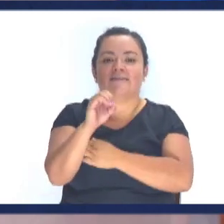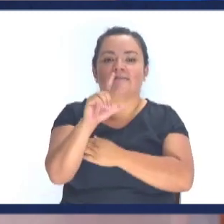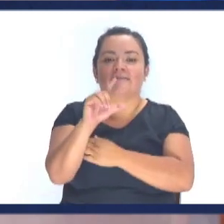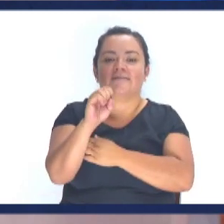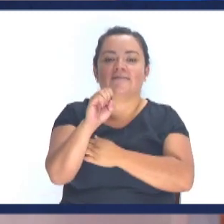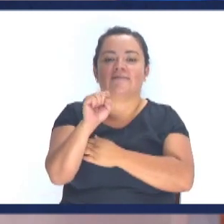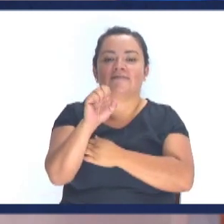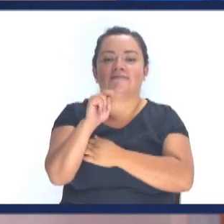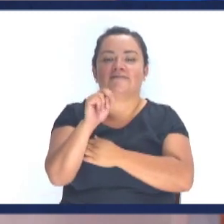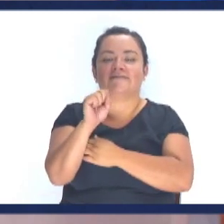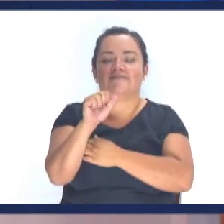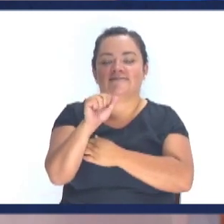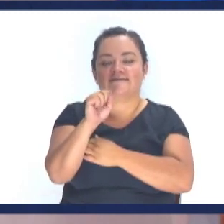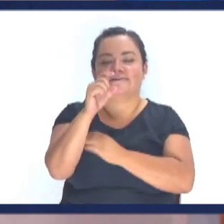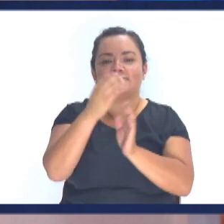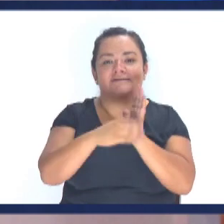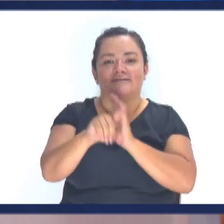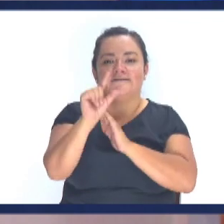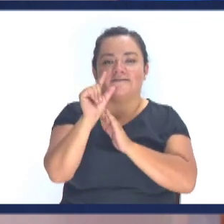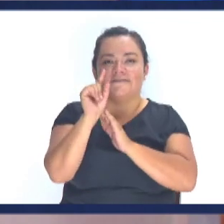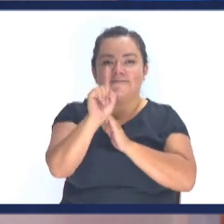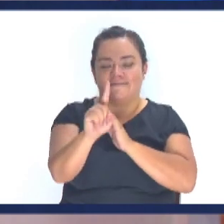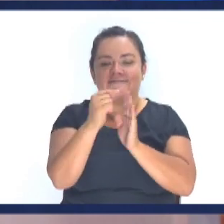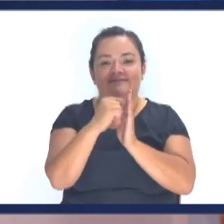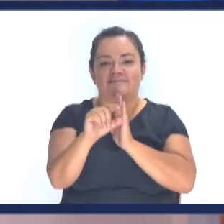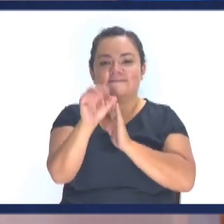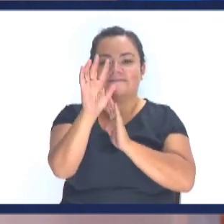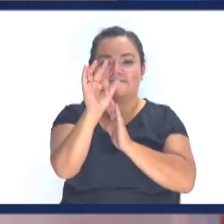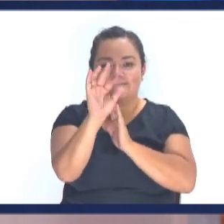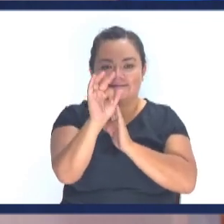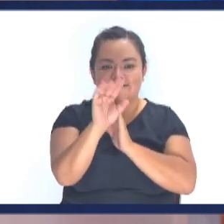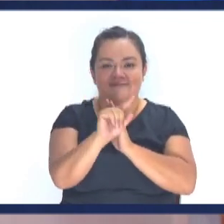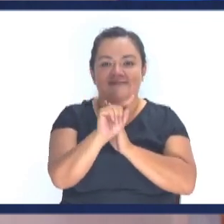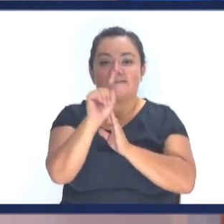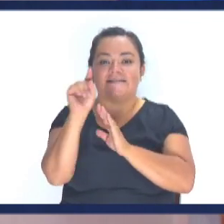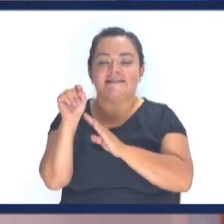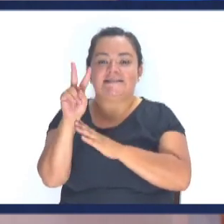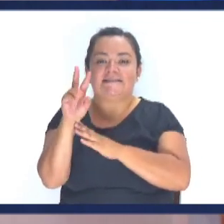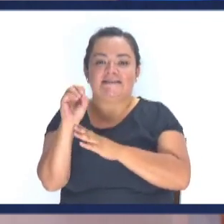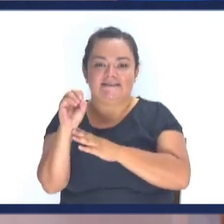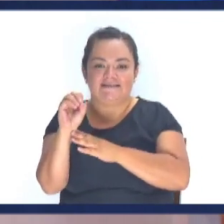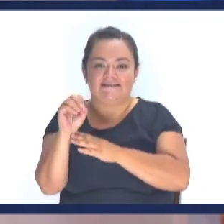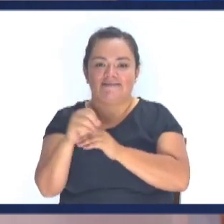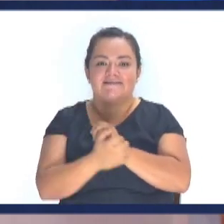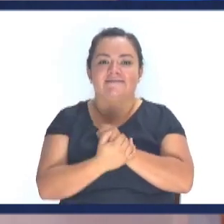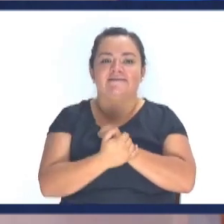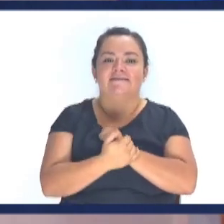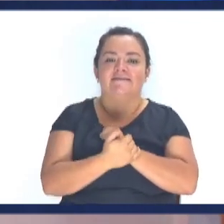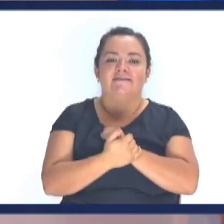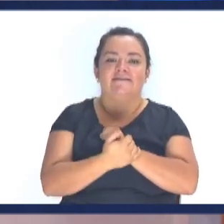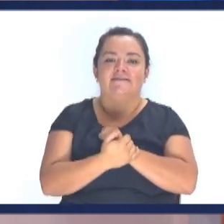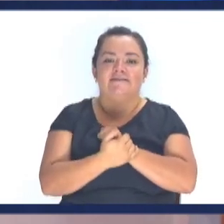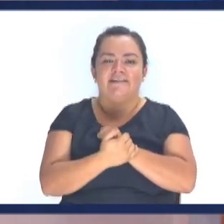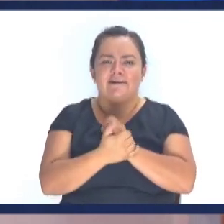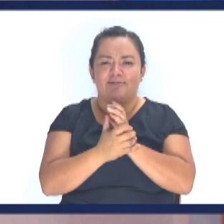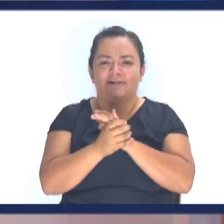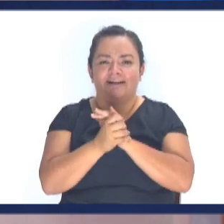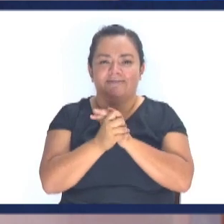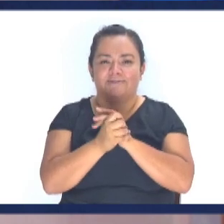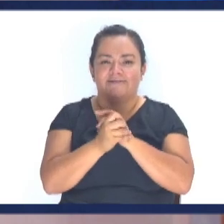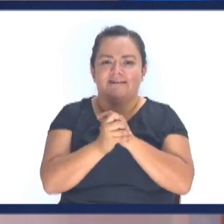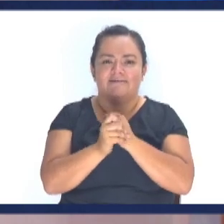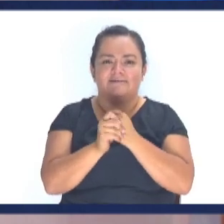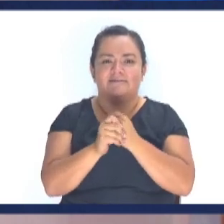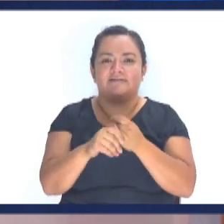1.19.20 Cuando llegue Me dice un fuerte Amén Y dice la palabra Por cuanto Agradó al